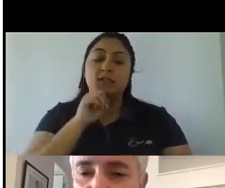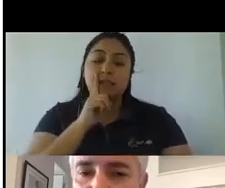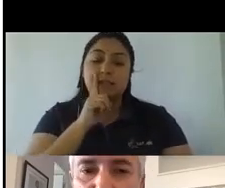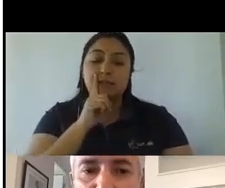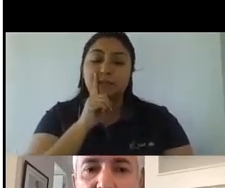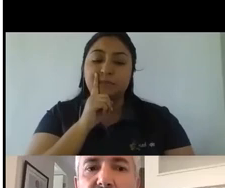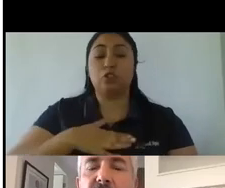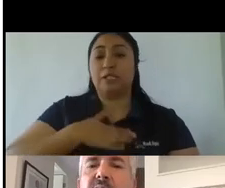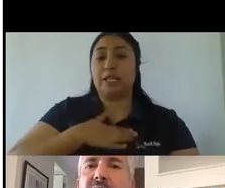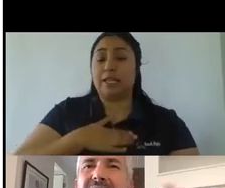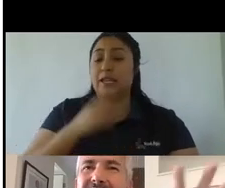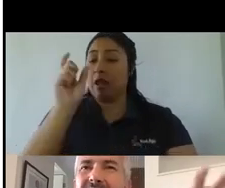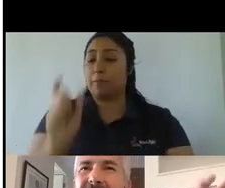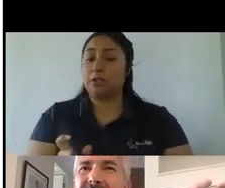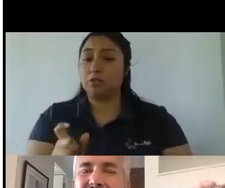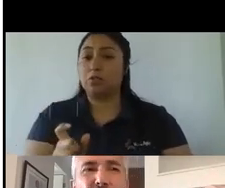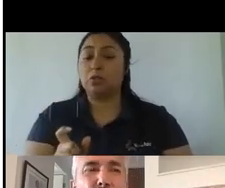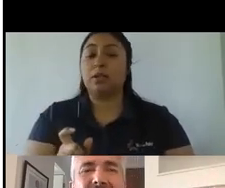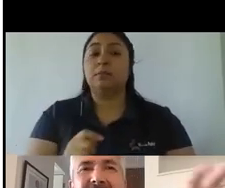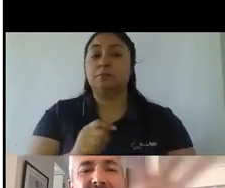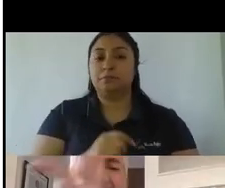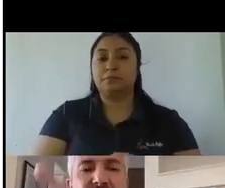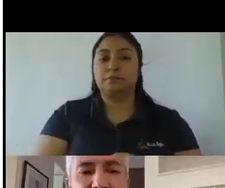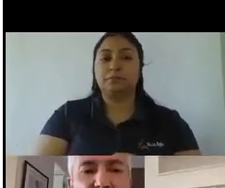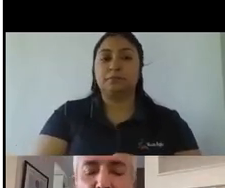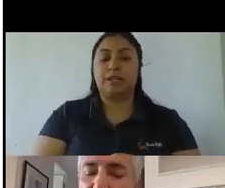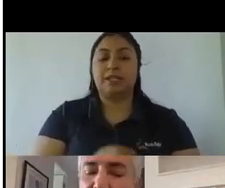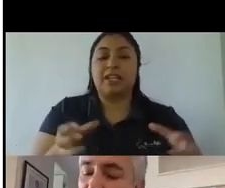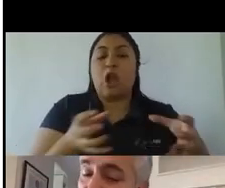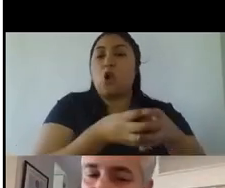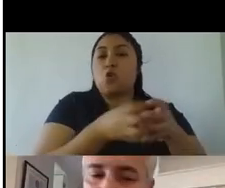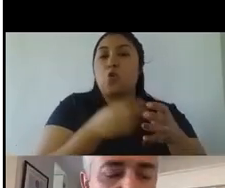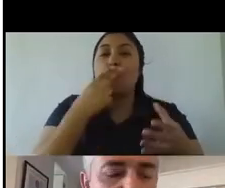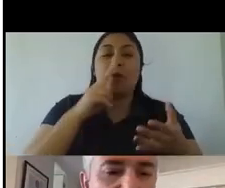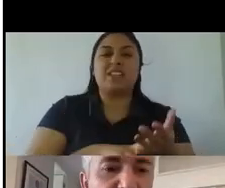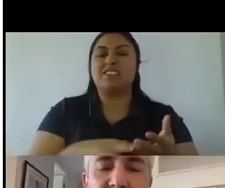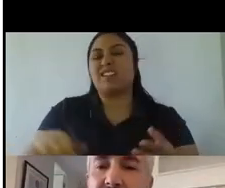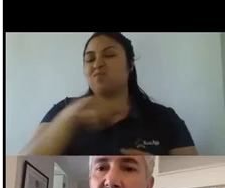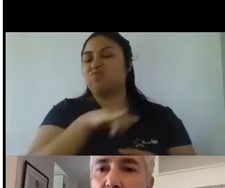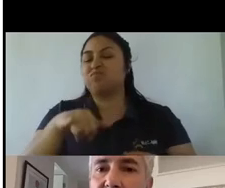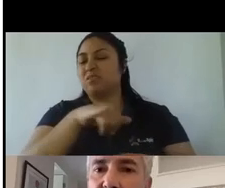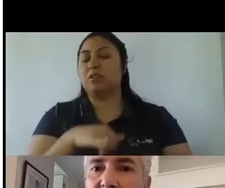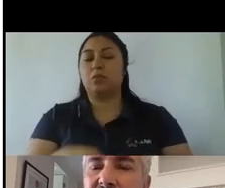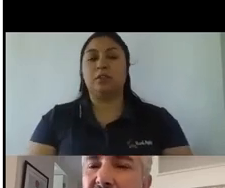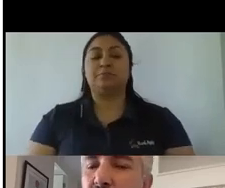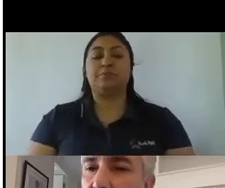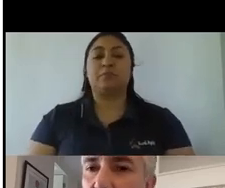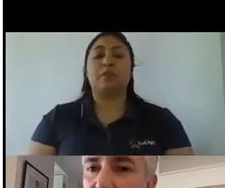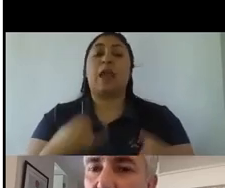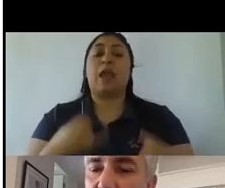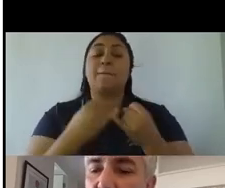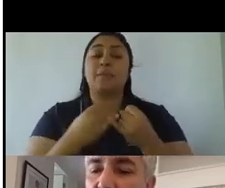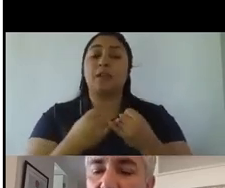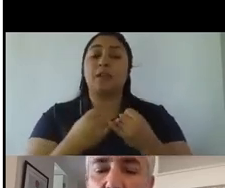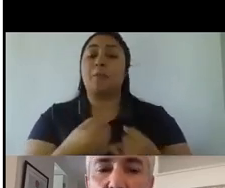los consumidores que este como paquete de mensajes homogéneos un amigo mío decía que al final del día la publicidad es el impuesto que